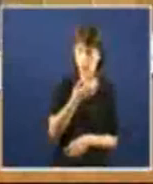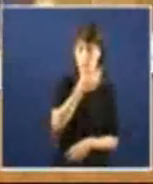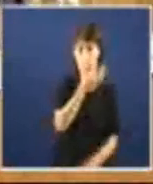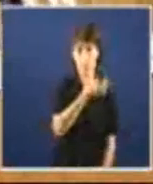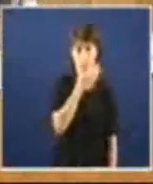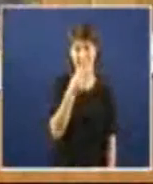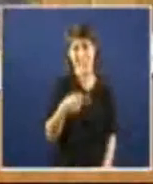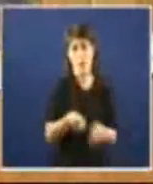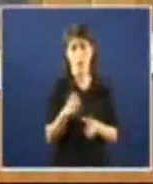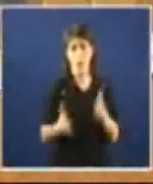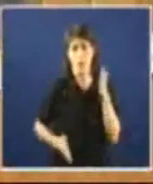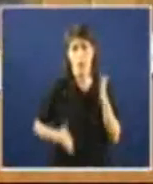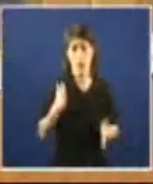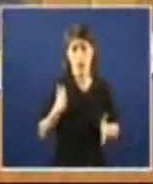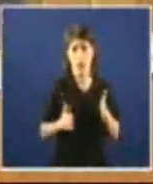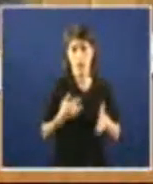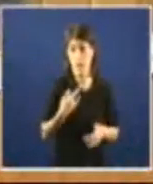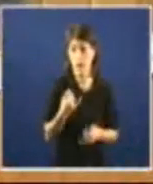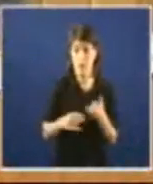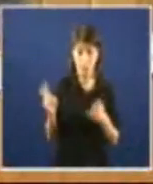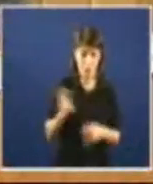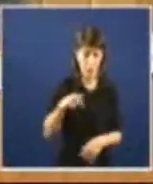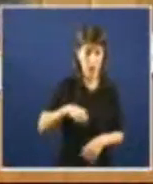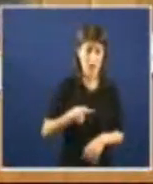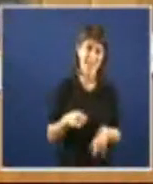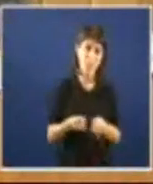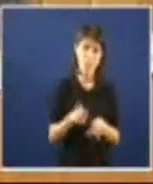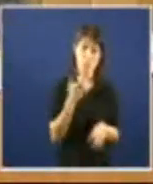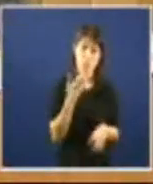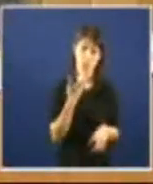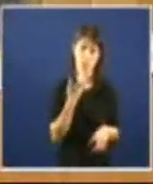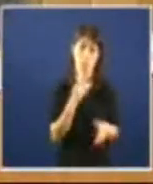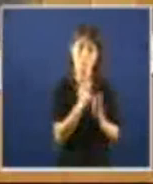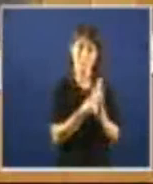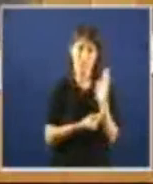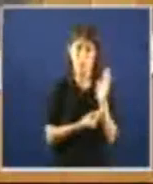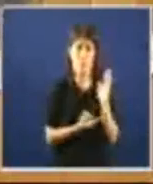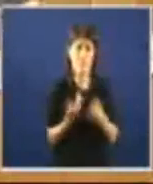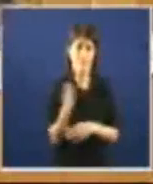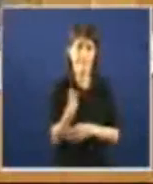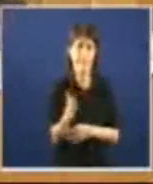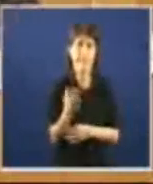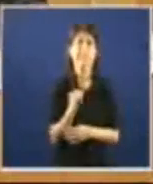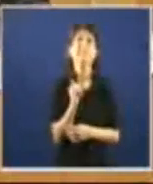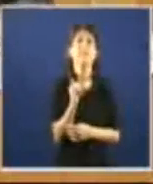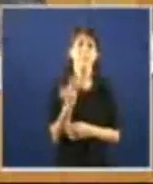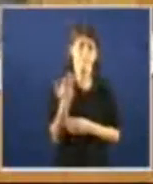robático cada vez que ten que falar aquí especialmente na presención destes impresentables orzamentos.